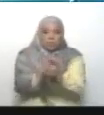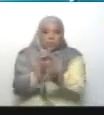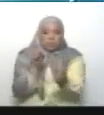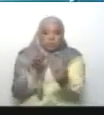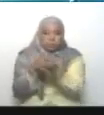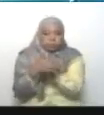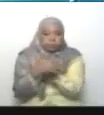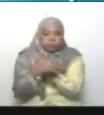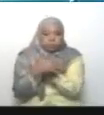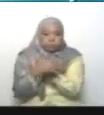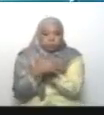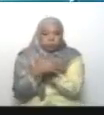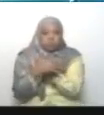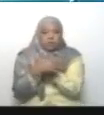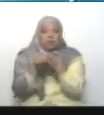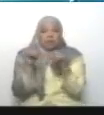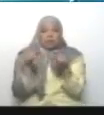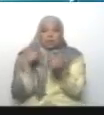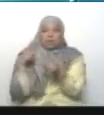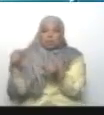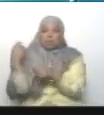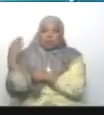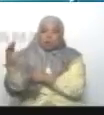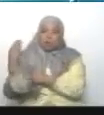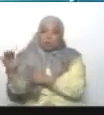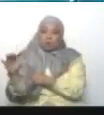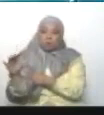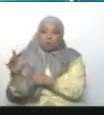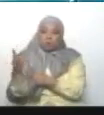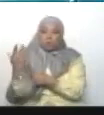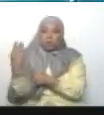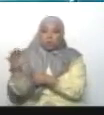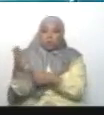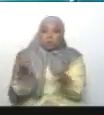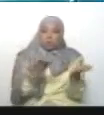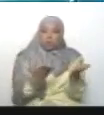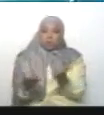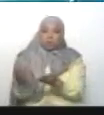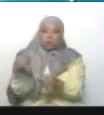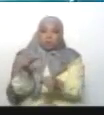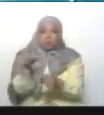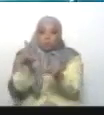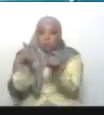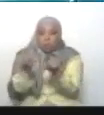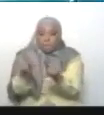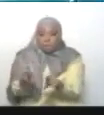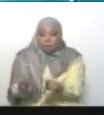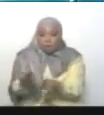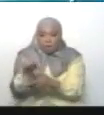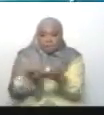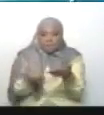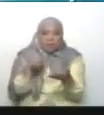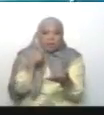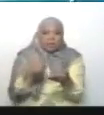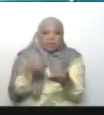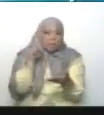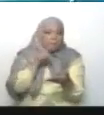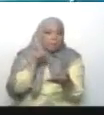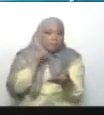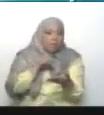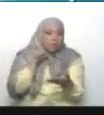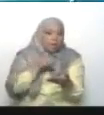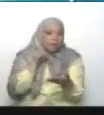escapó. Y él mismo se fue para Colombia. Y en Colombia lo recibieron y le hicieron la prueba del polígrafo, como él lo dice.